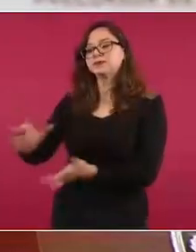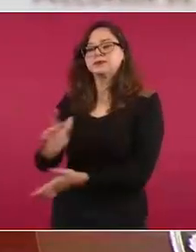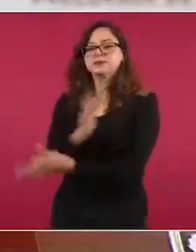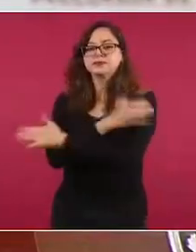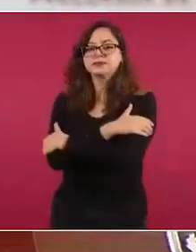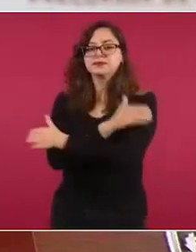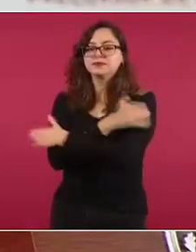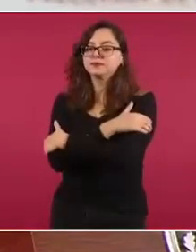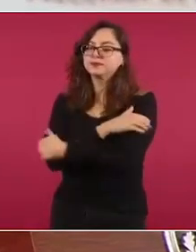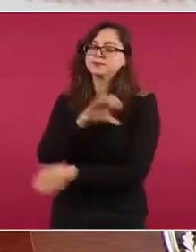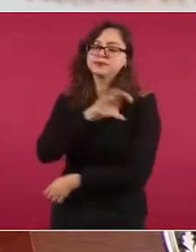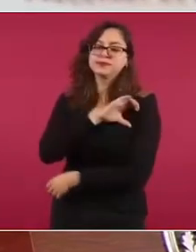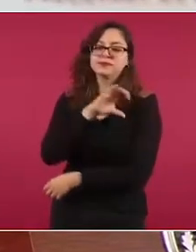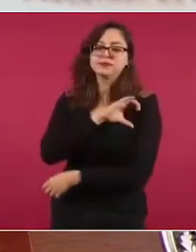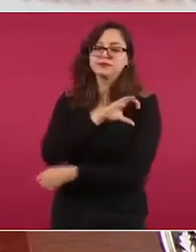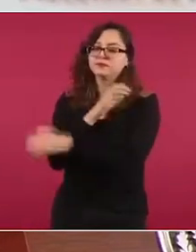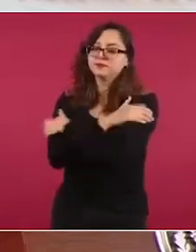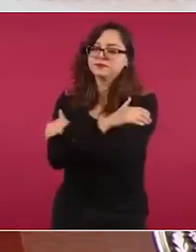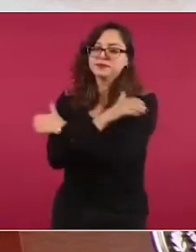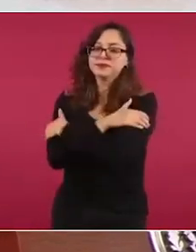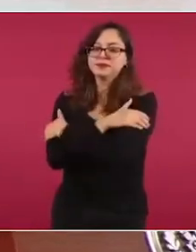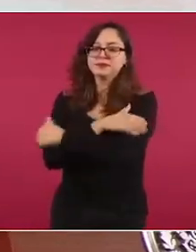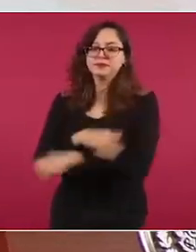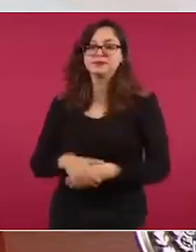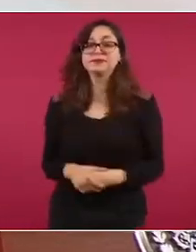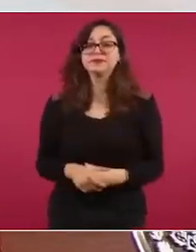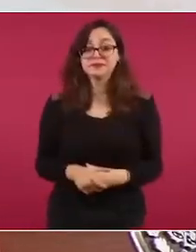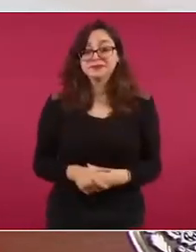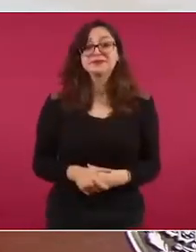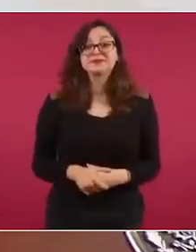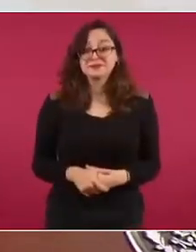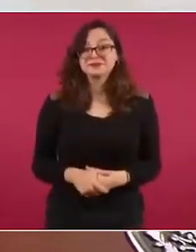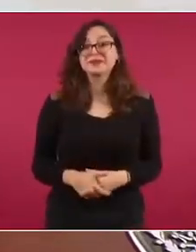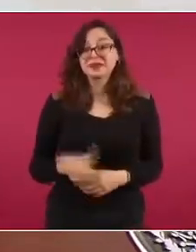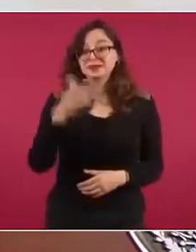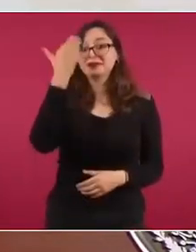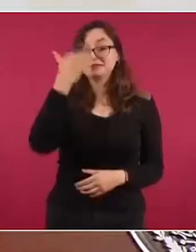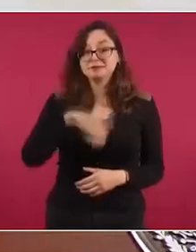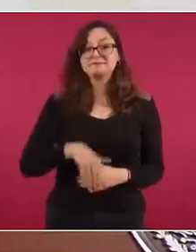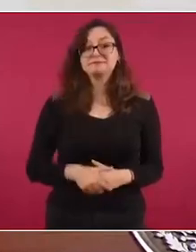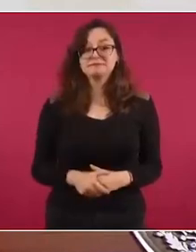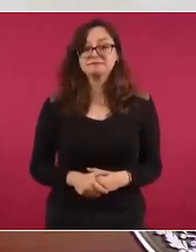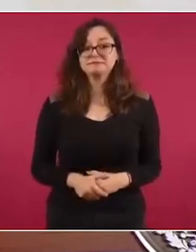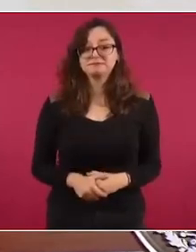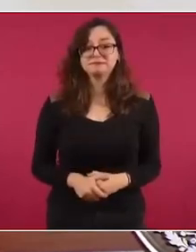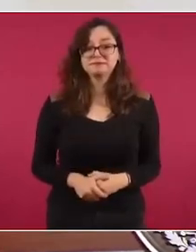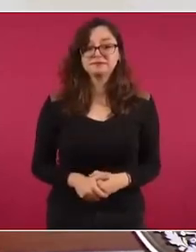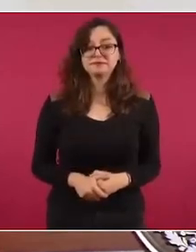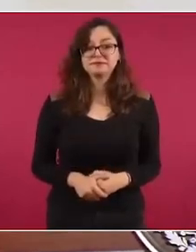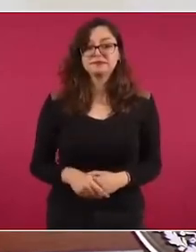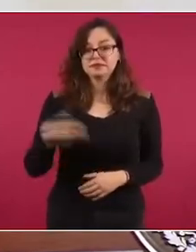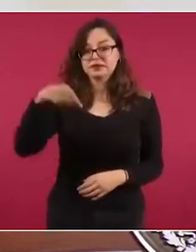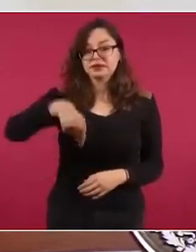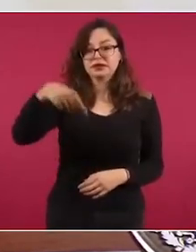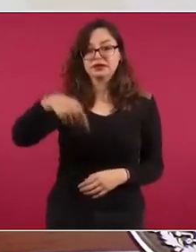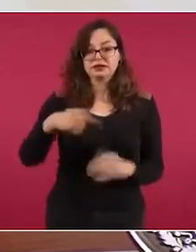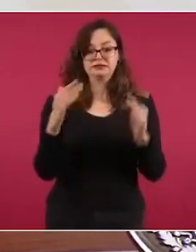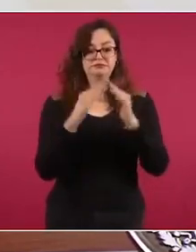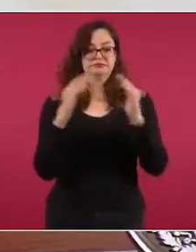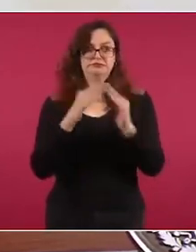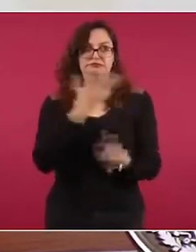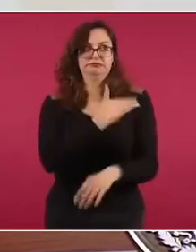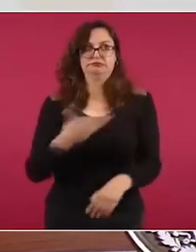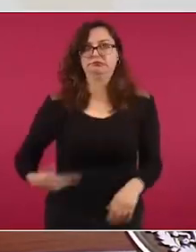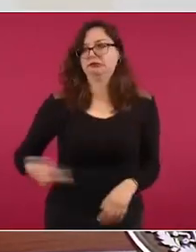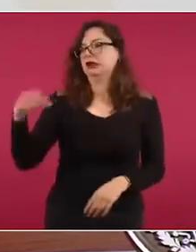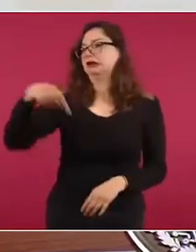cariñosísimo. Y sí saben, yo aquí ahora en Palacio no se puede, pero